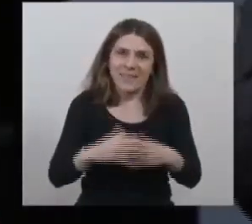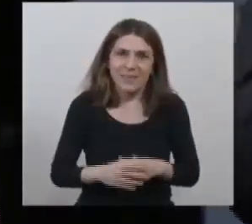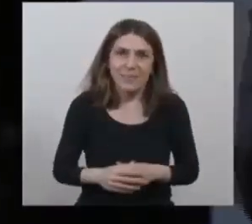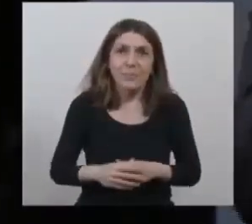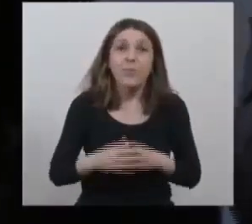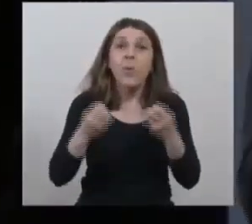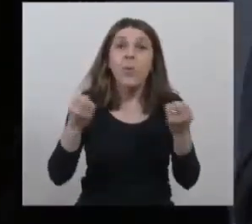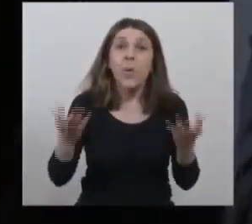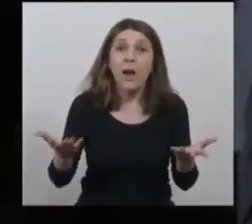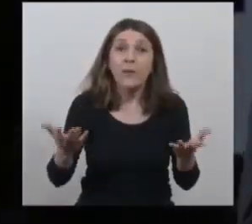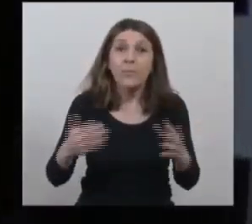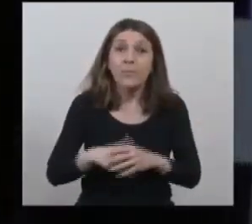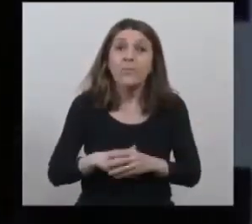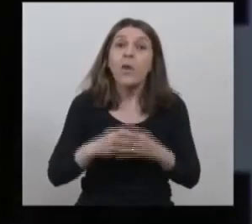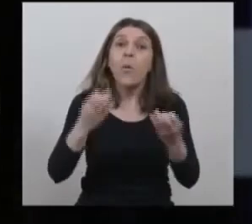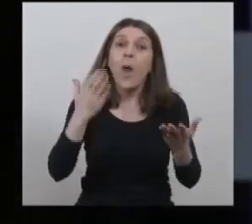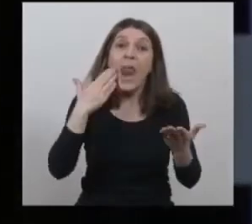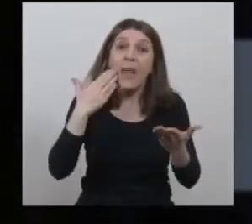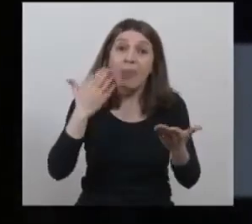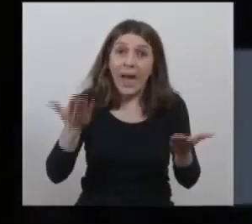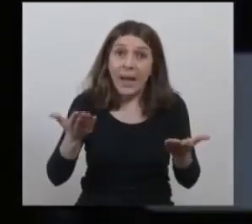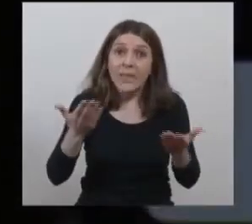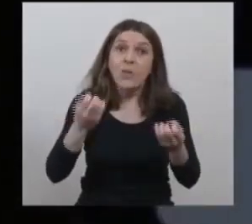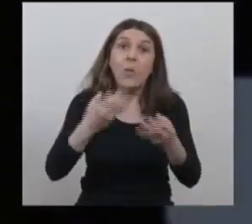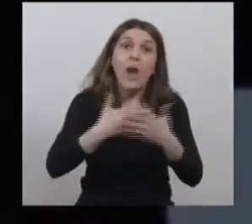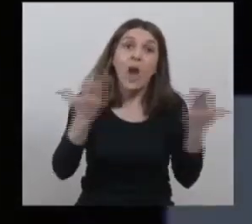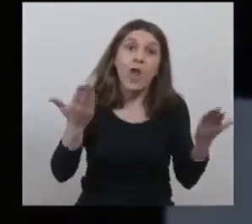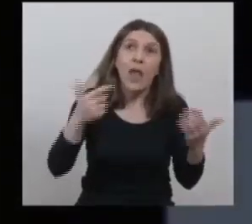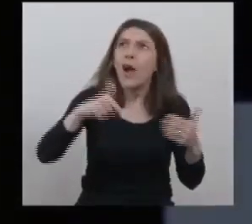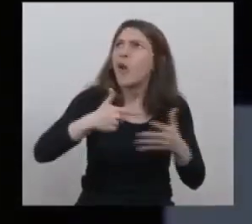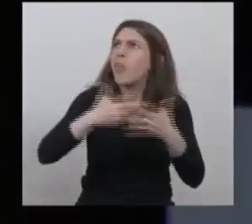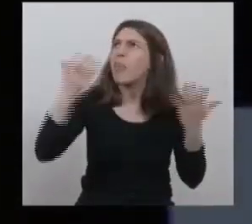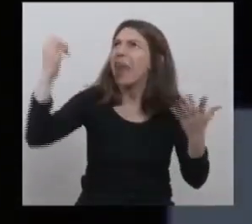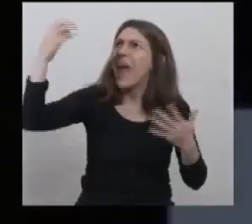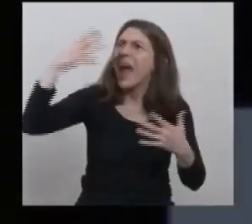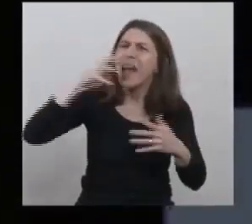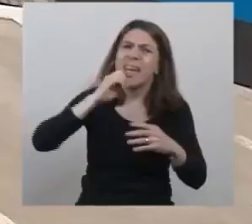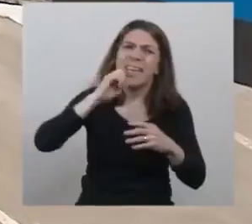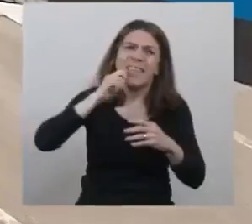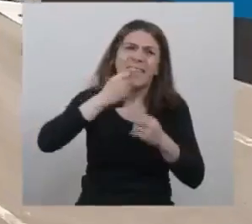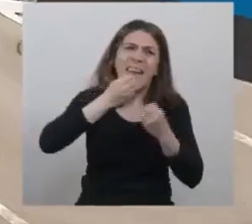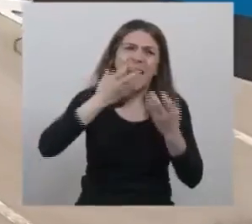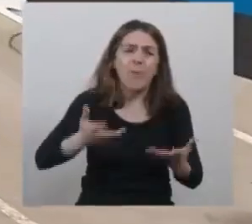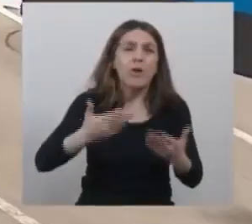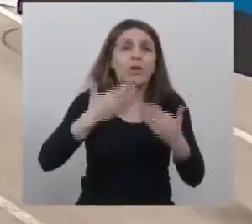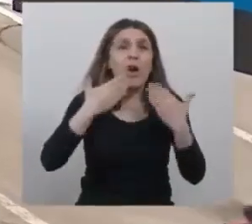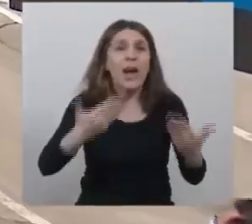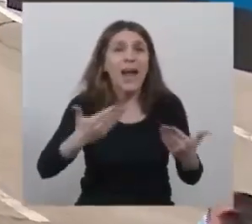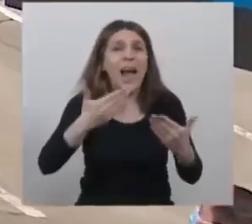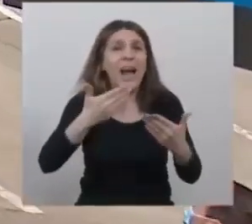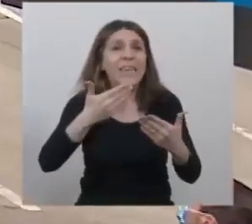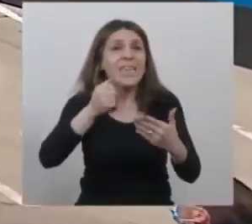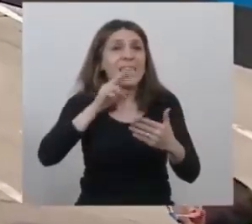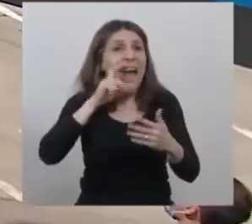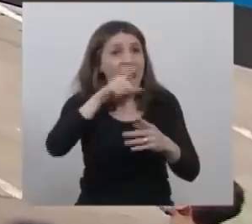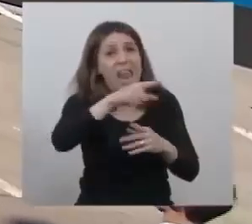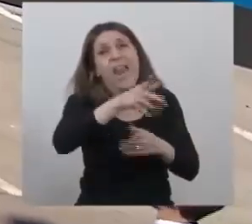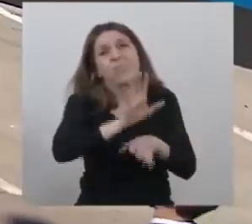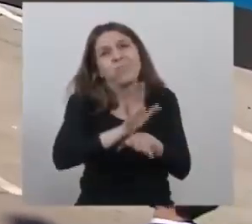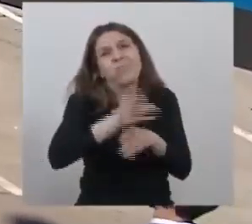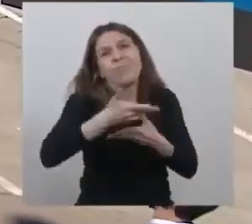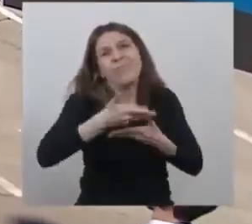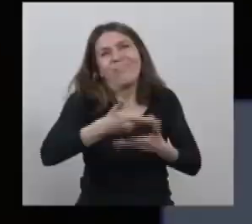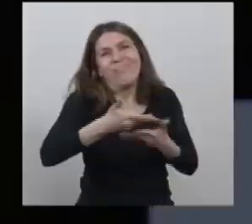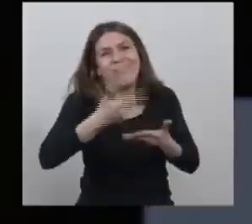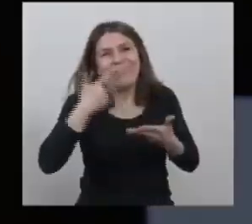Bueno, buenas tardes, buenos días, un día hermoso. Gracias, Ariel, por invitarnos a este hermoso